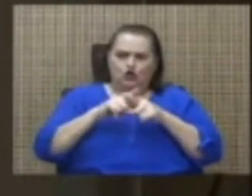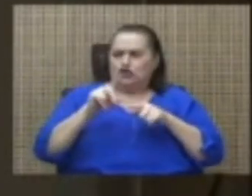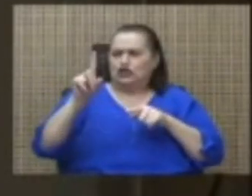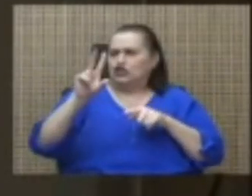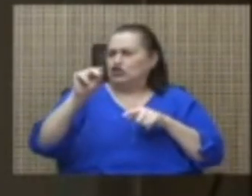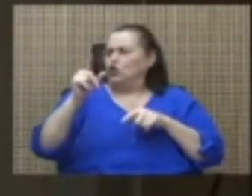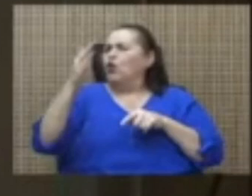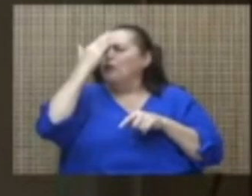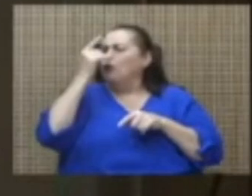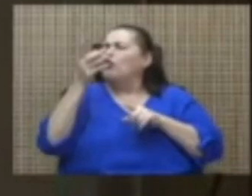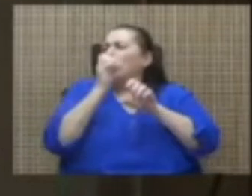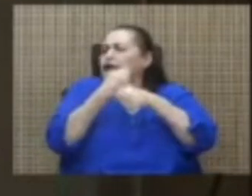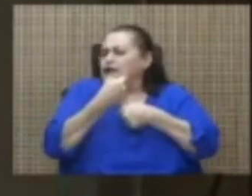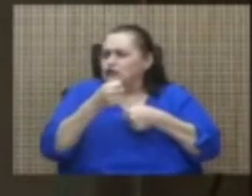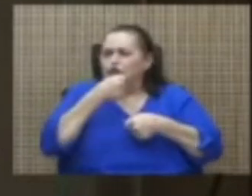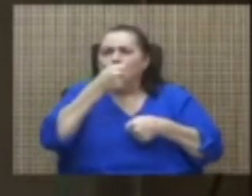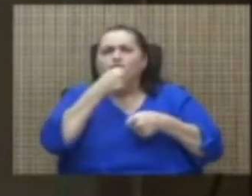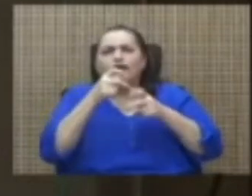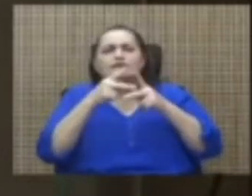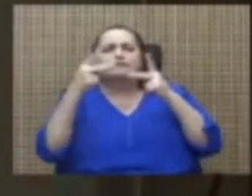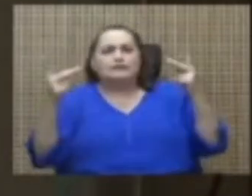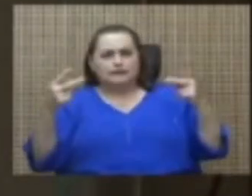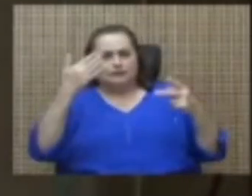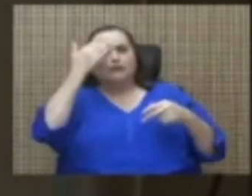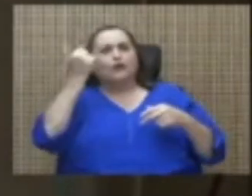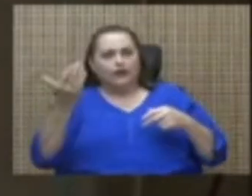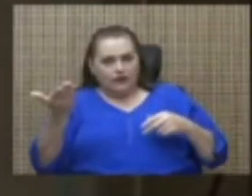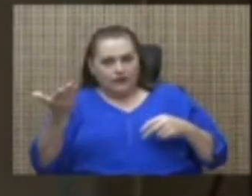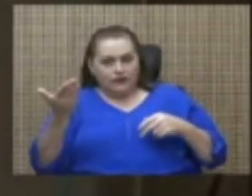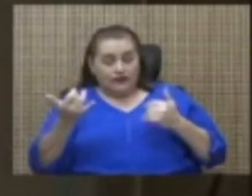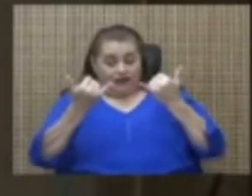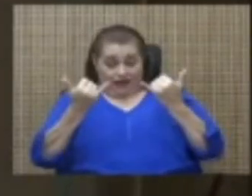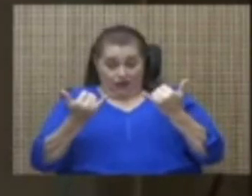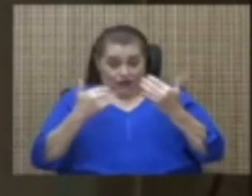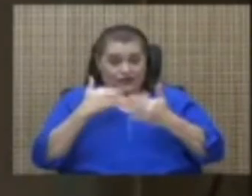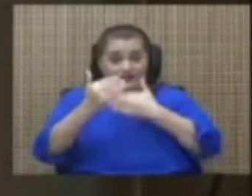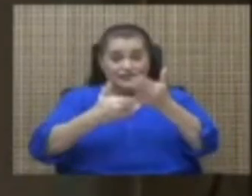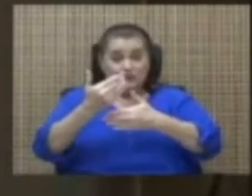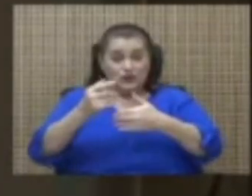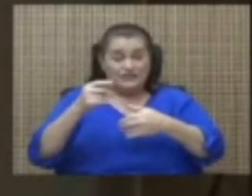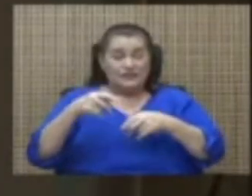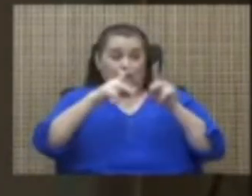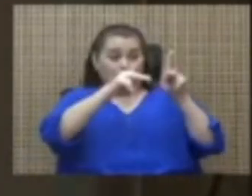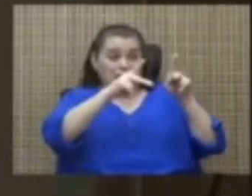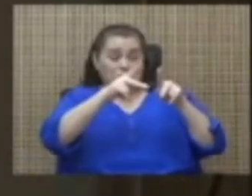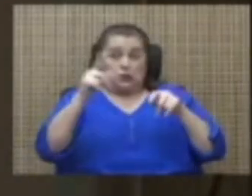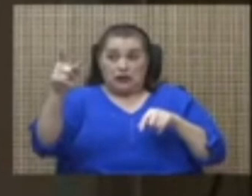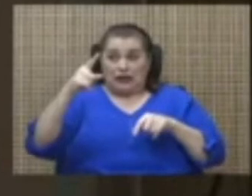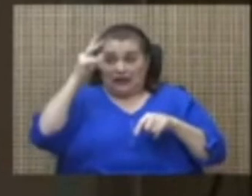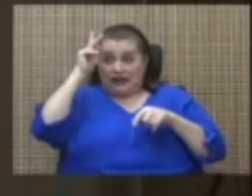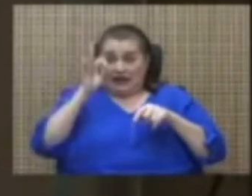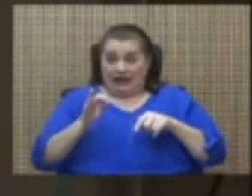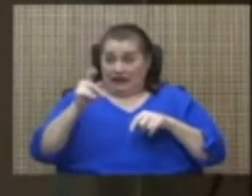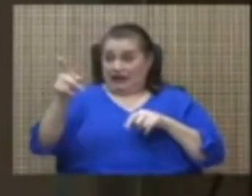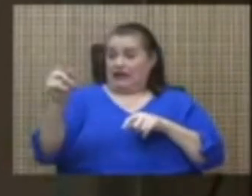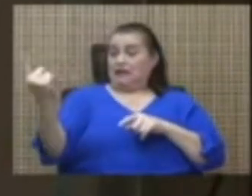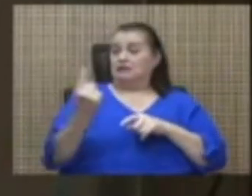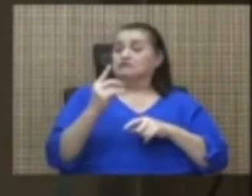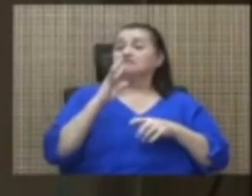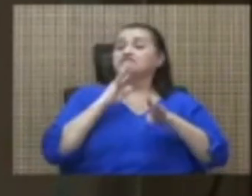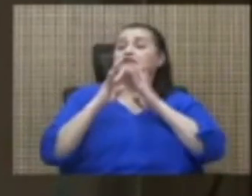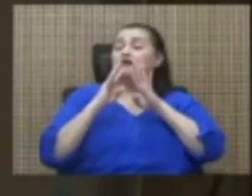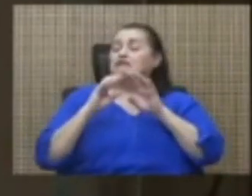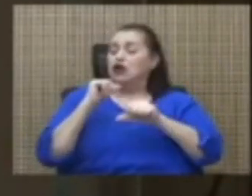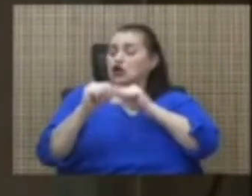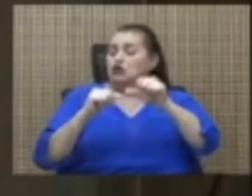hacer una conferencia de prensa y ahora posteriormente con qué credibilidad va a venir a hablarnos aquí sobre lucha